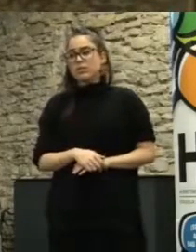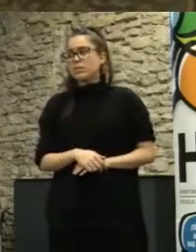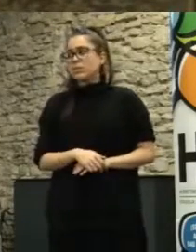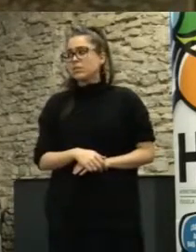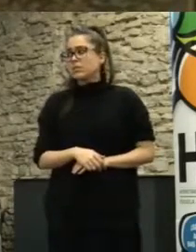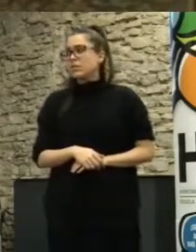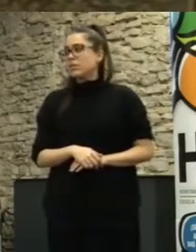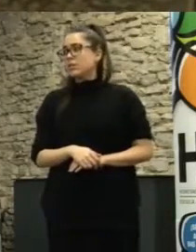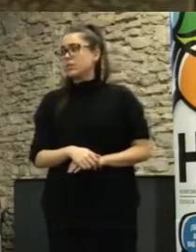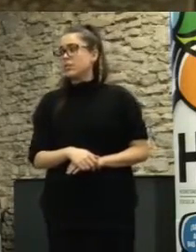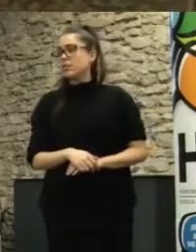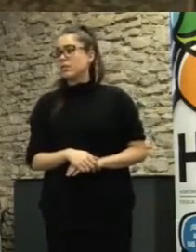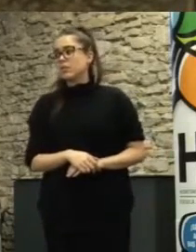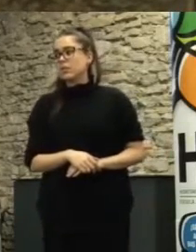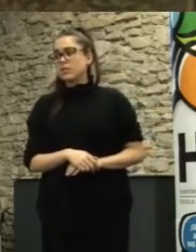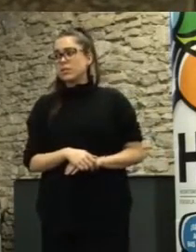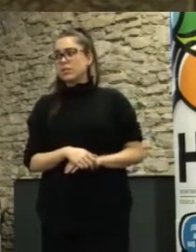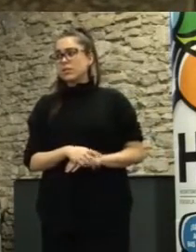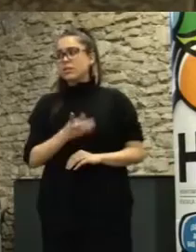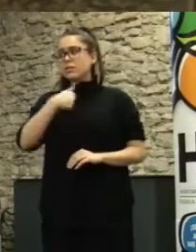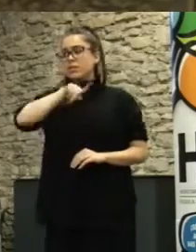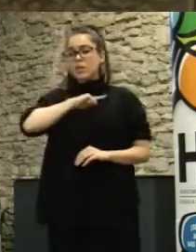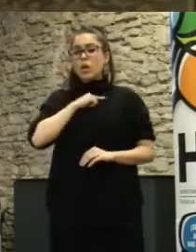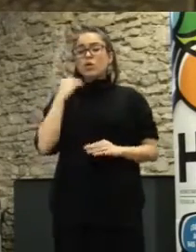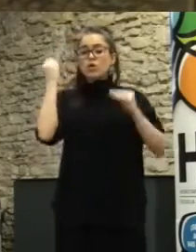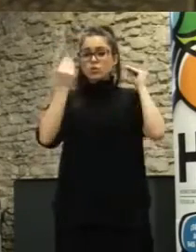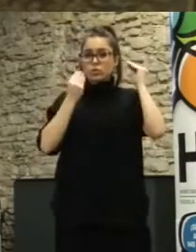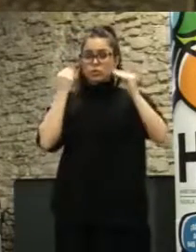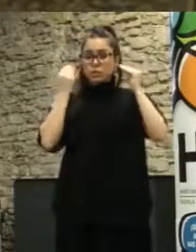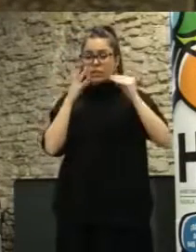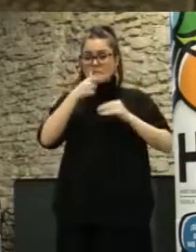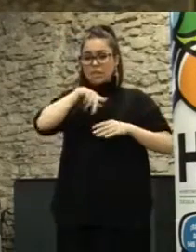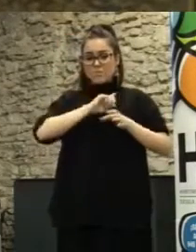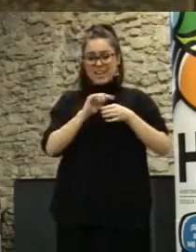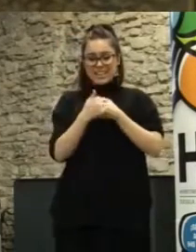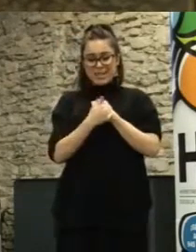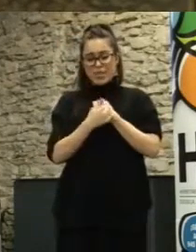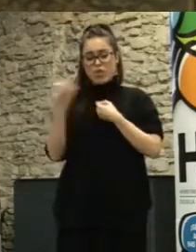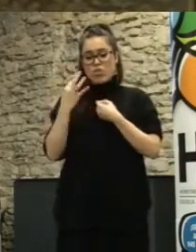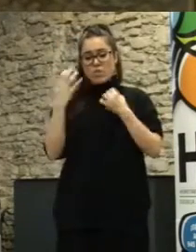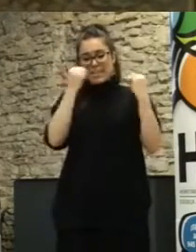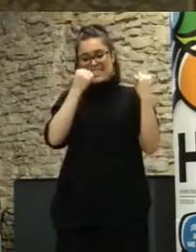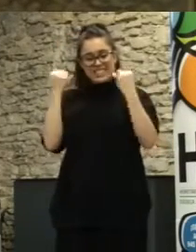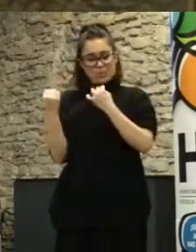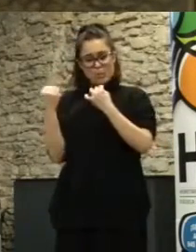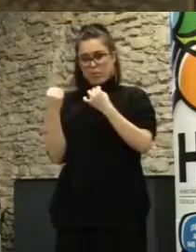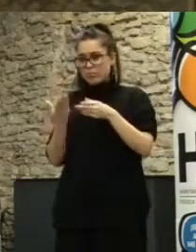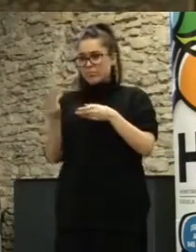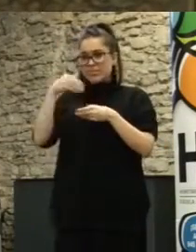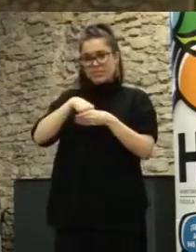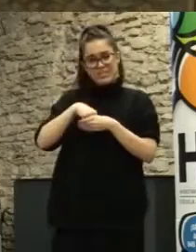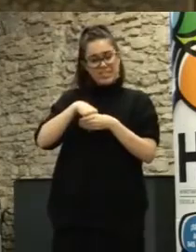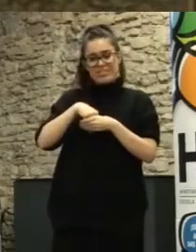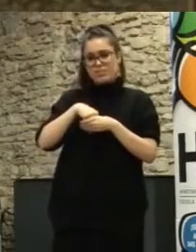lo que estamos hablando aquí es que yo creo que la participación debe institucionalizarse no debe depender de ciclos